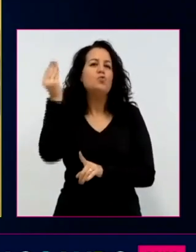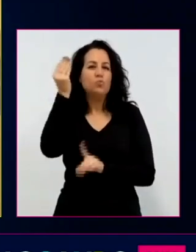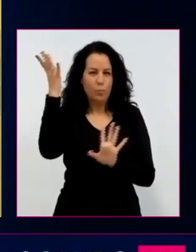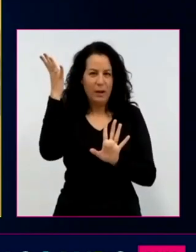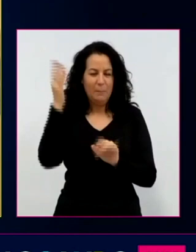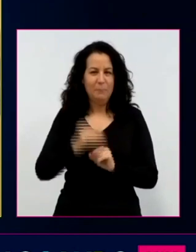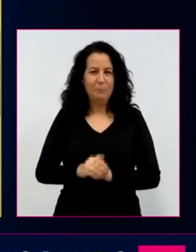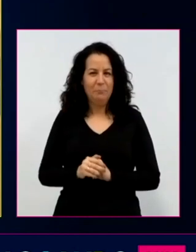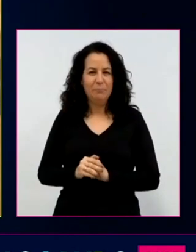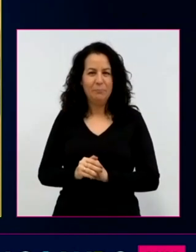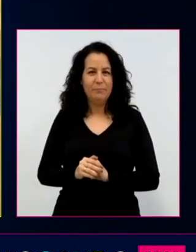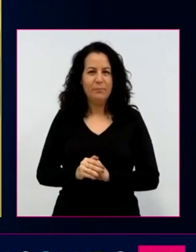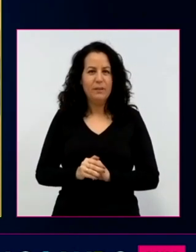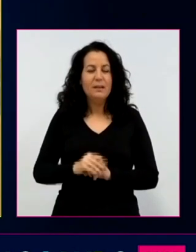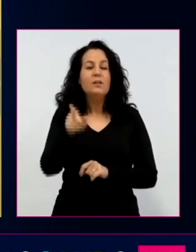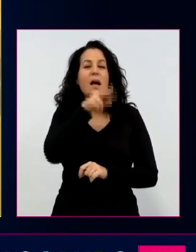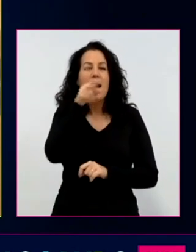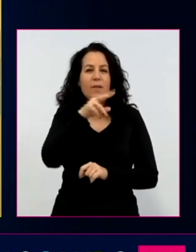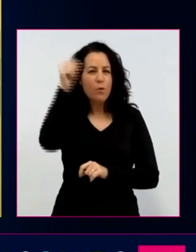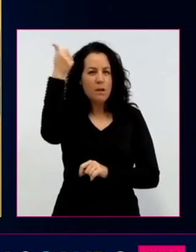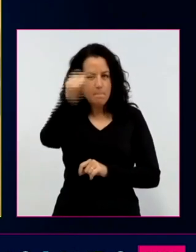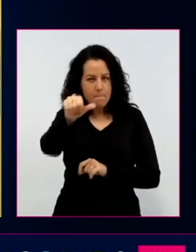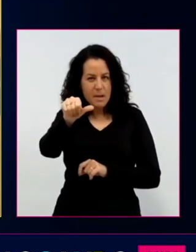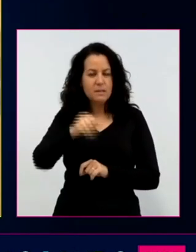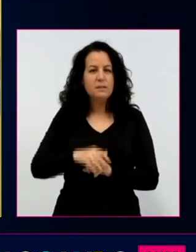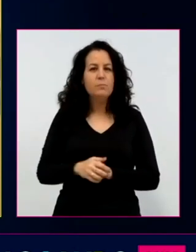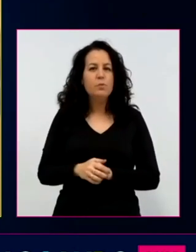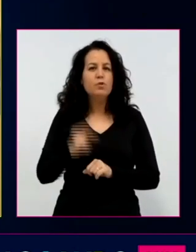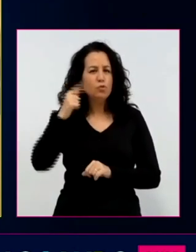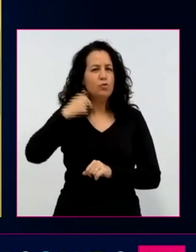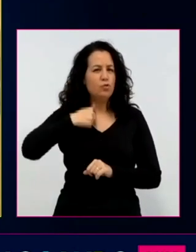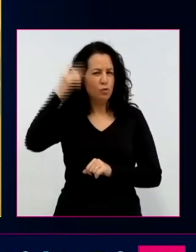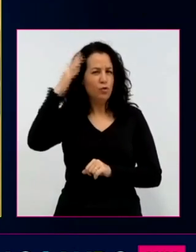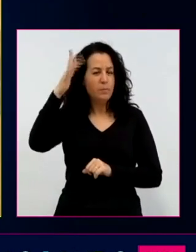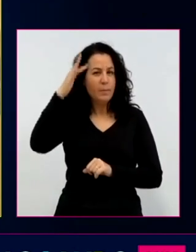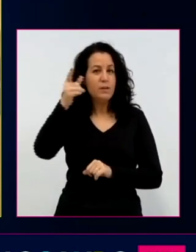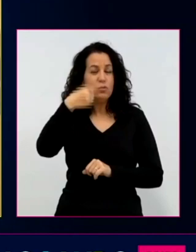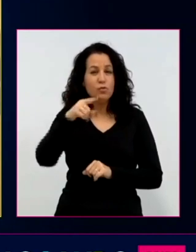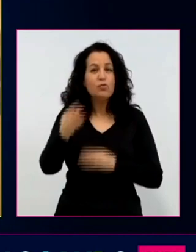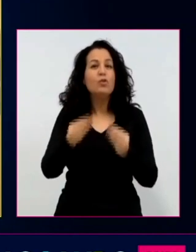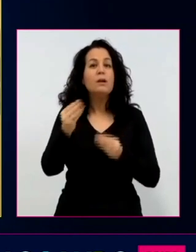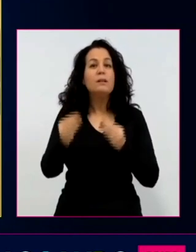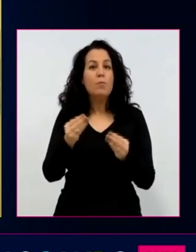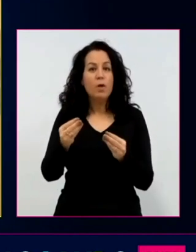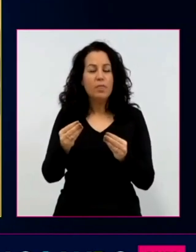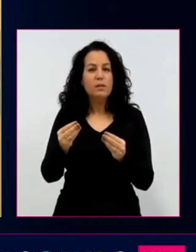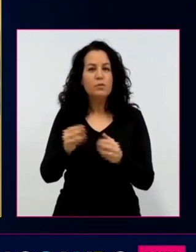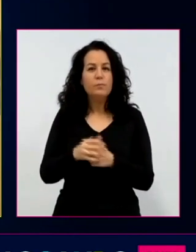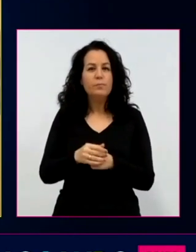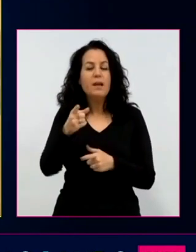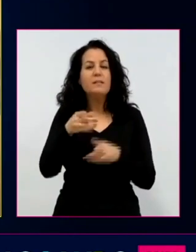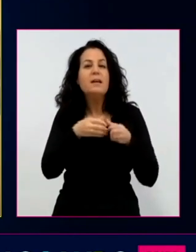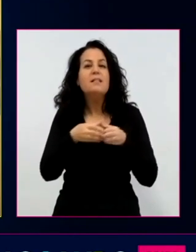machismo yo me imagino que lo que estamos haciendo es navegar